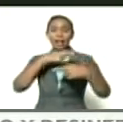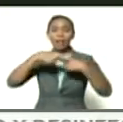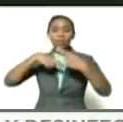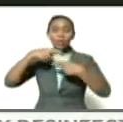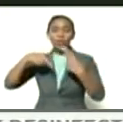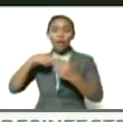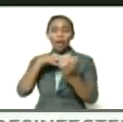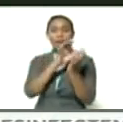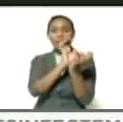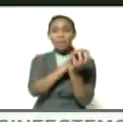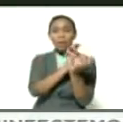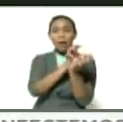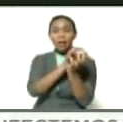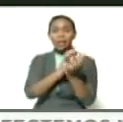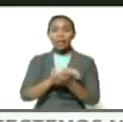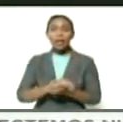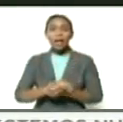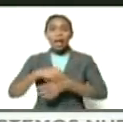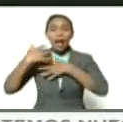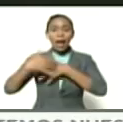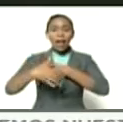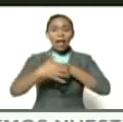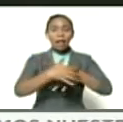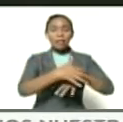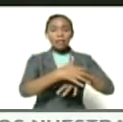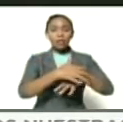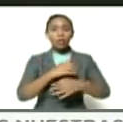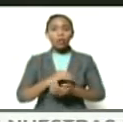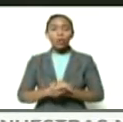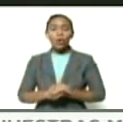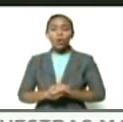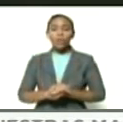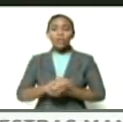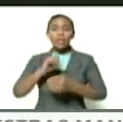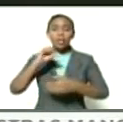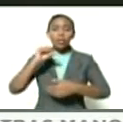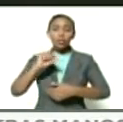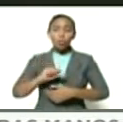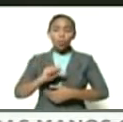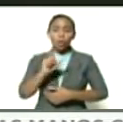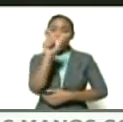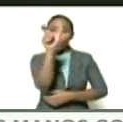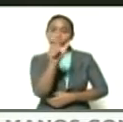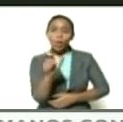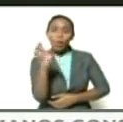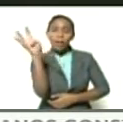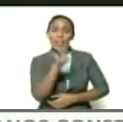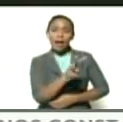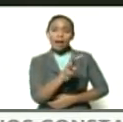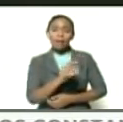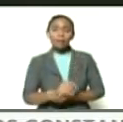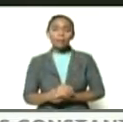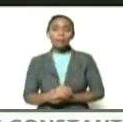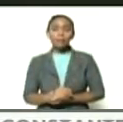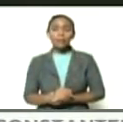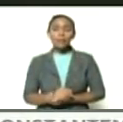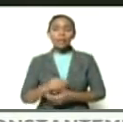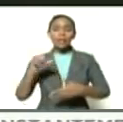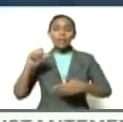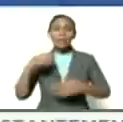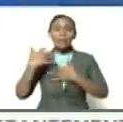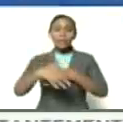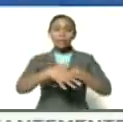Margarita el ejército de sur de Guayana el ejército del centro